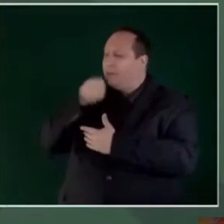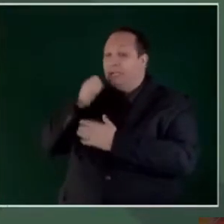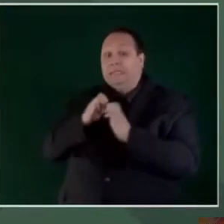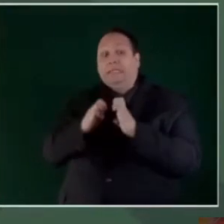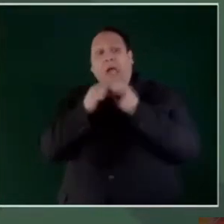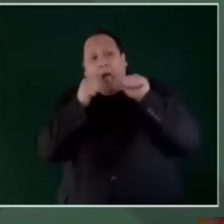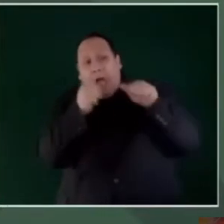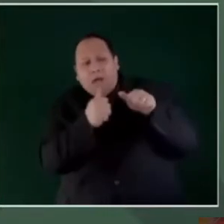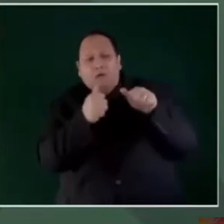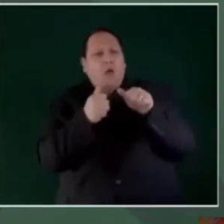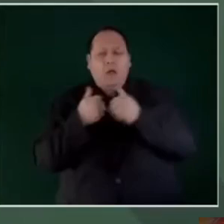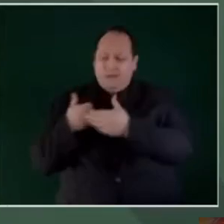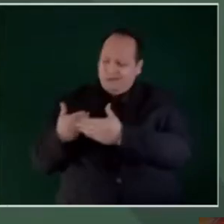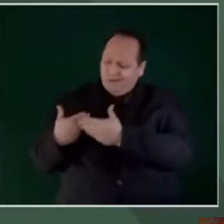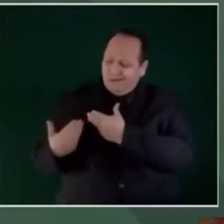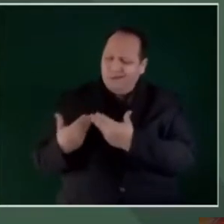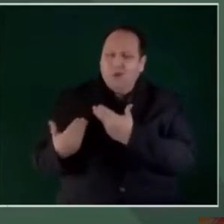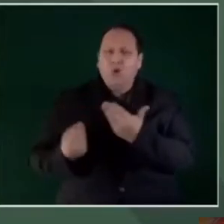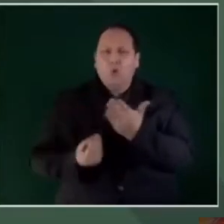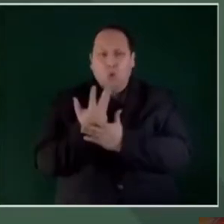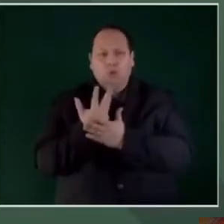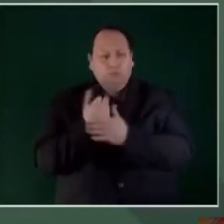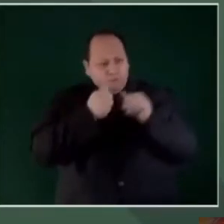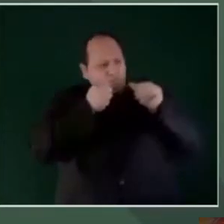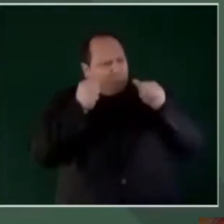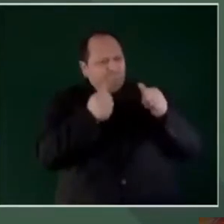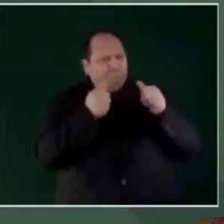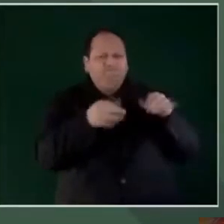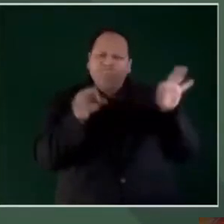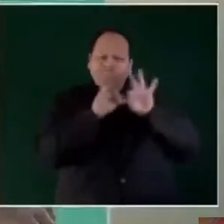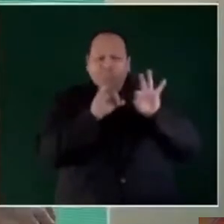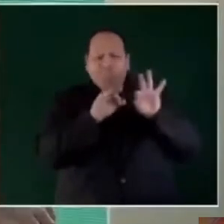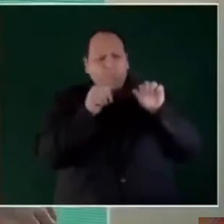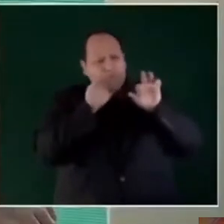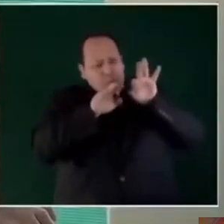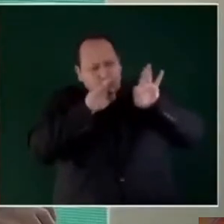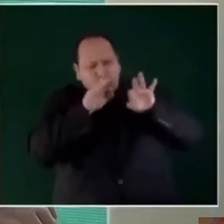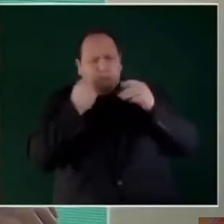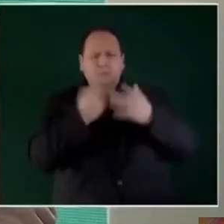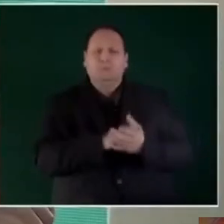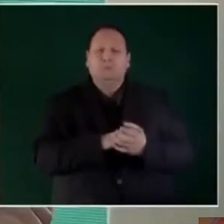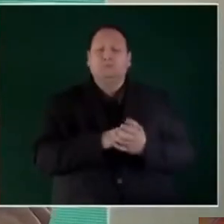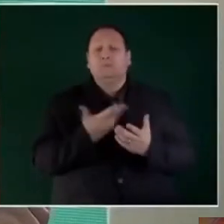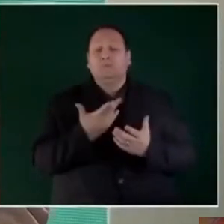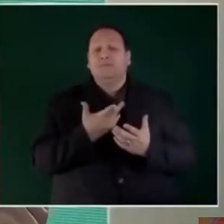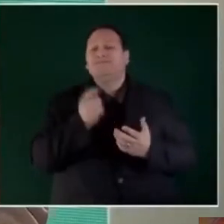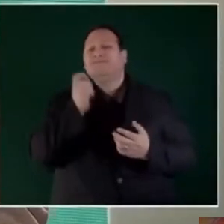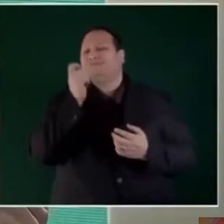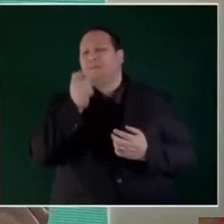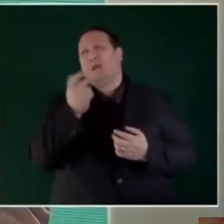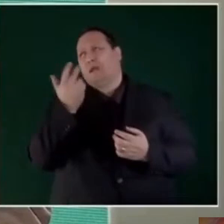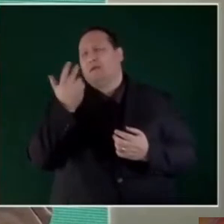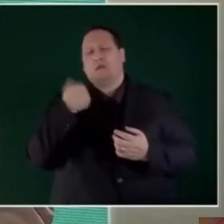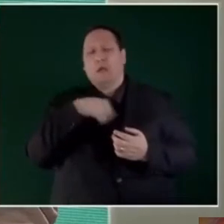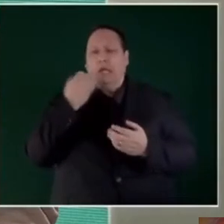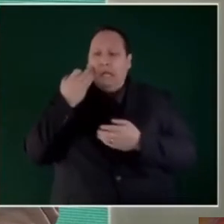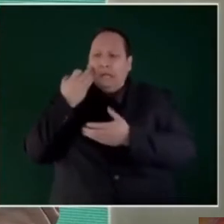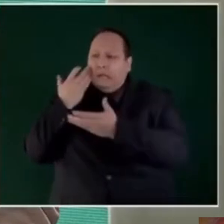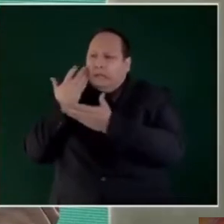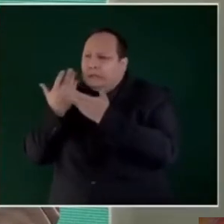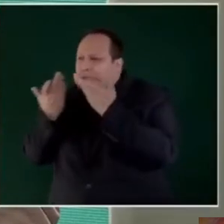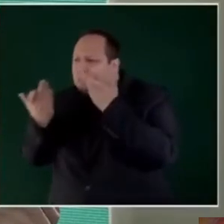emergencias. Y esto requiere, como se ha constatado,